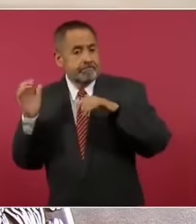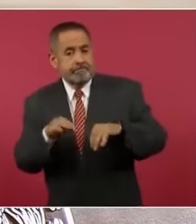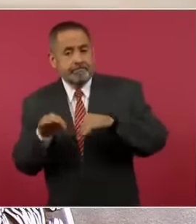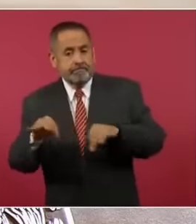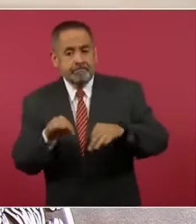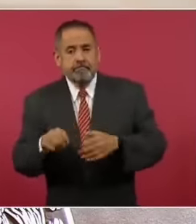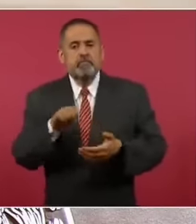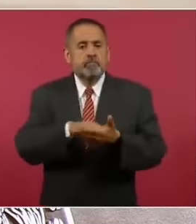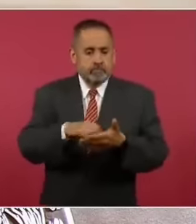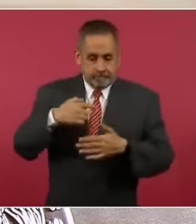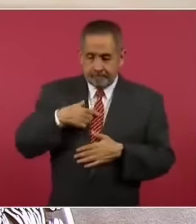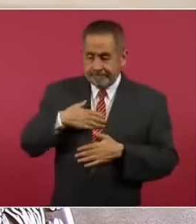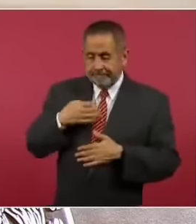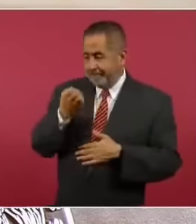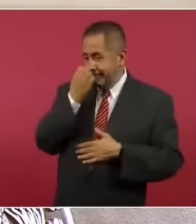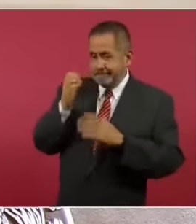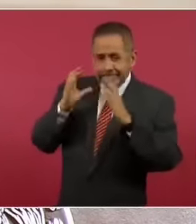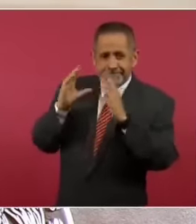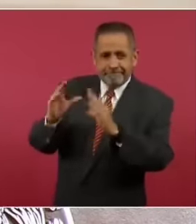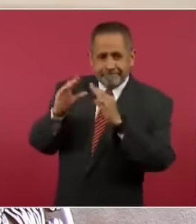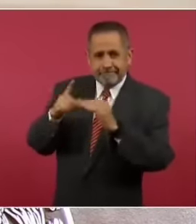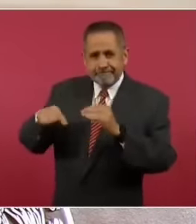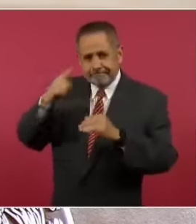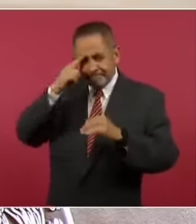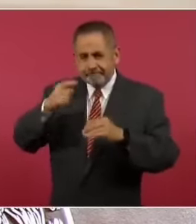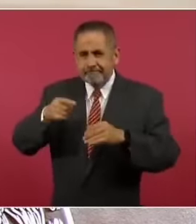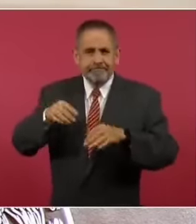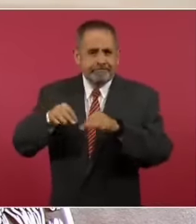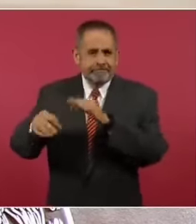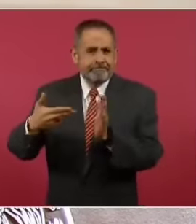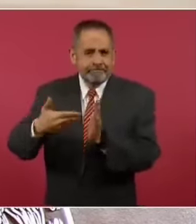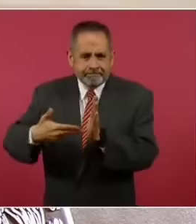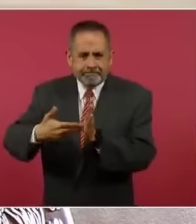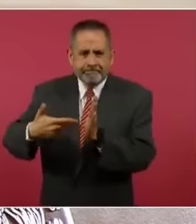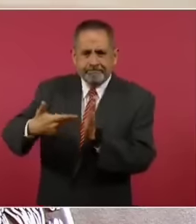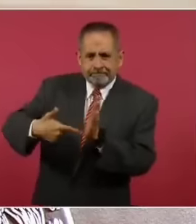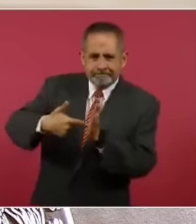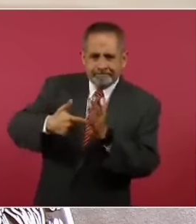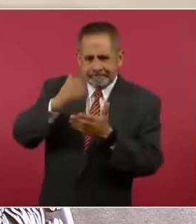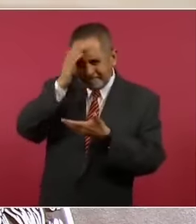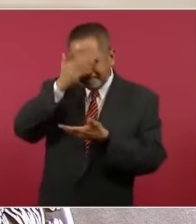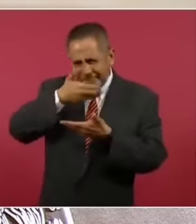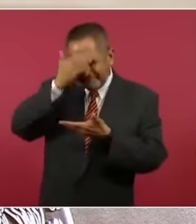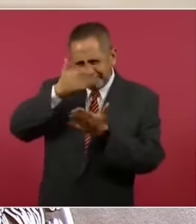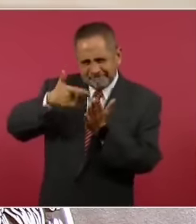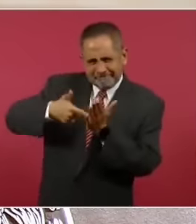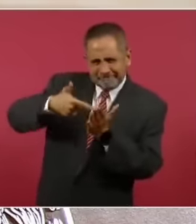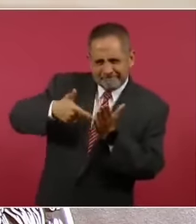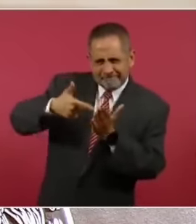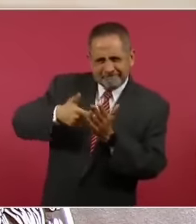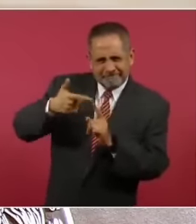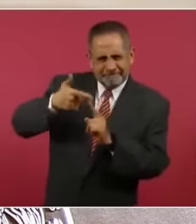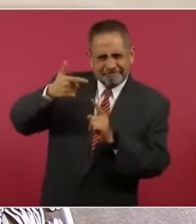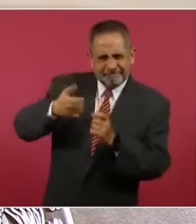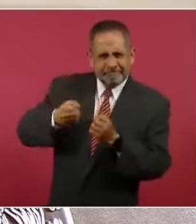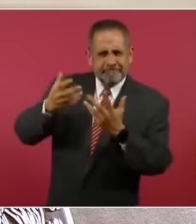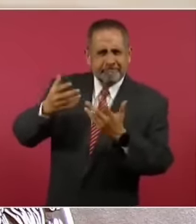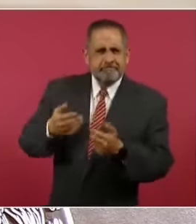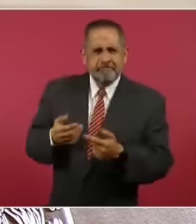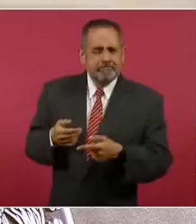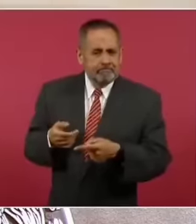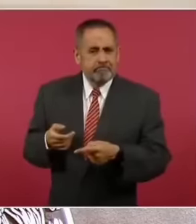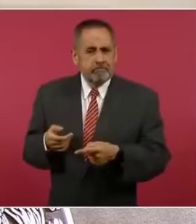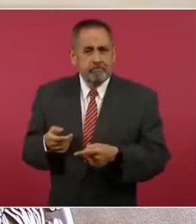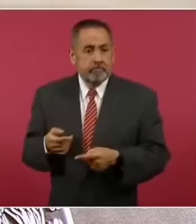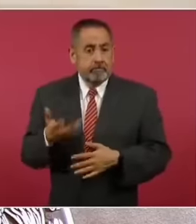escuelas, capacitamos operadores de maquinaria, fierreros, soldadores, y más o menos siete